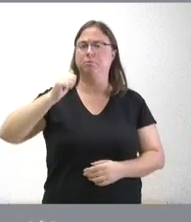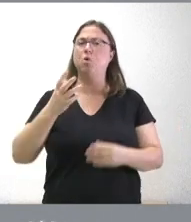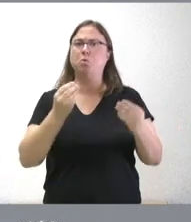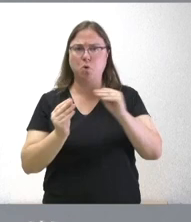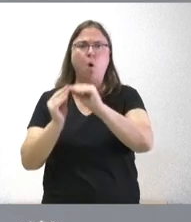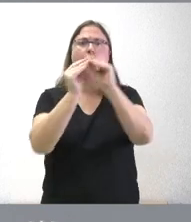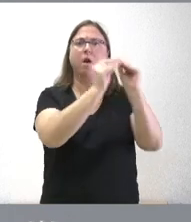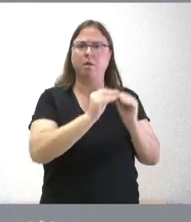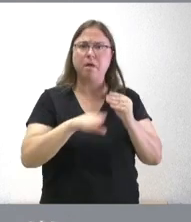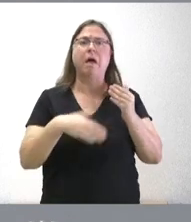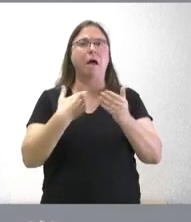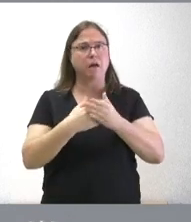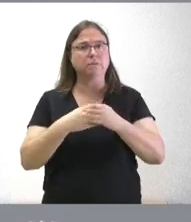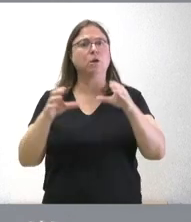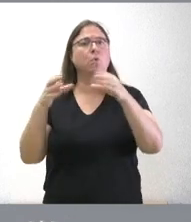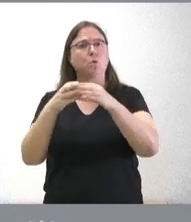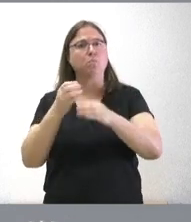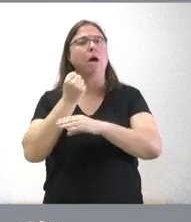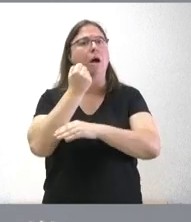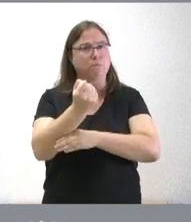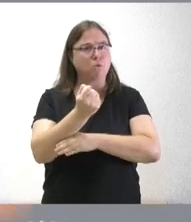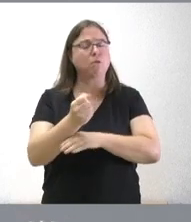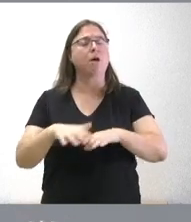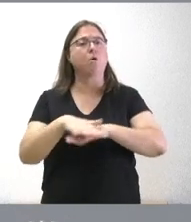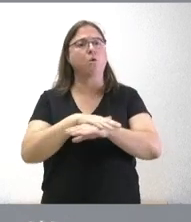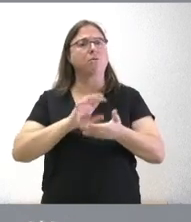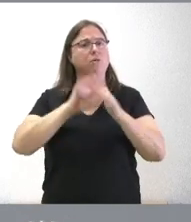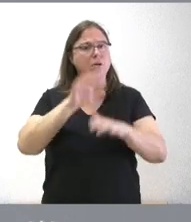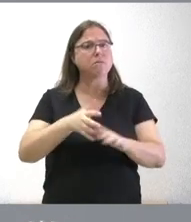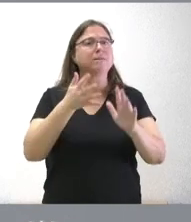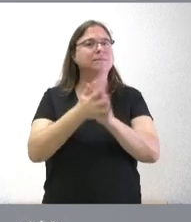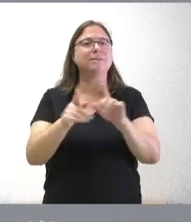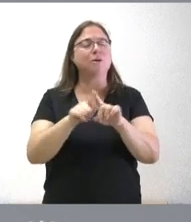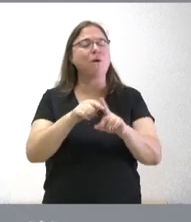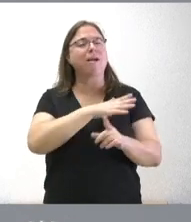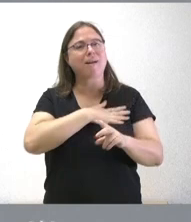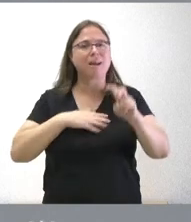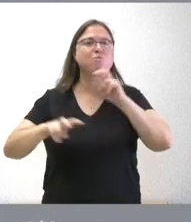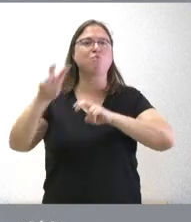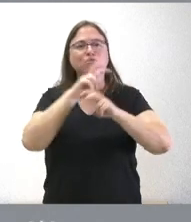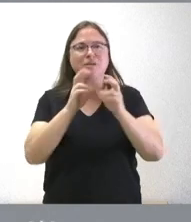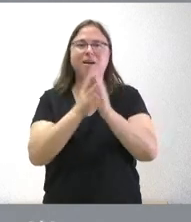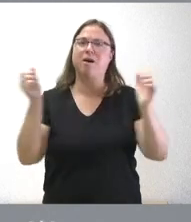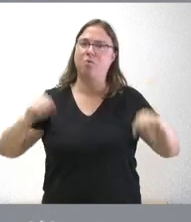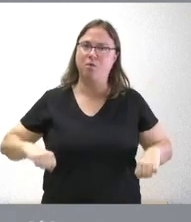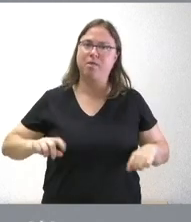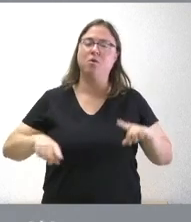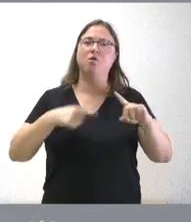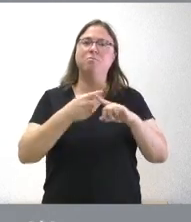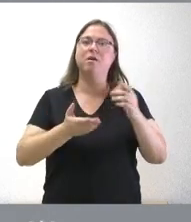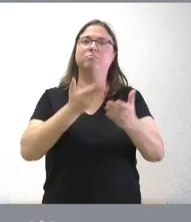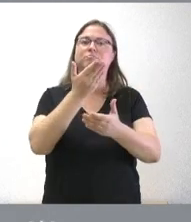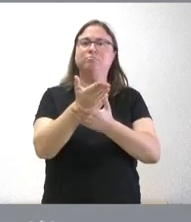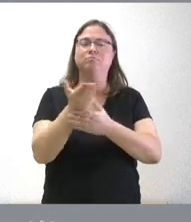incluso presentadas por los grupos que apoyan al gobierno de Castilla y León lo que refleja también esta voluntad de intentar buscar acuerdos y también plantear propuestas